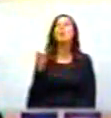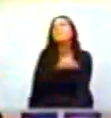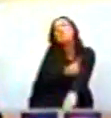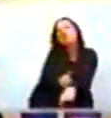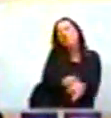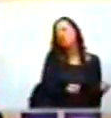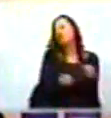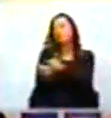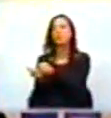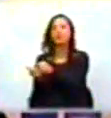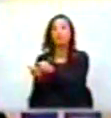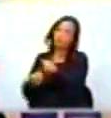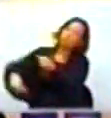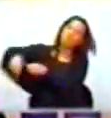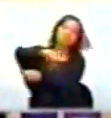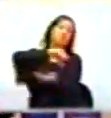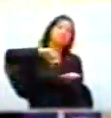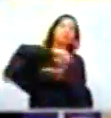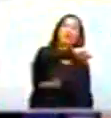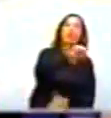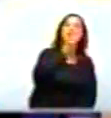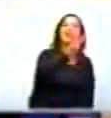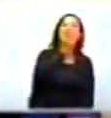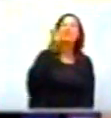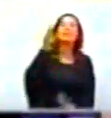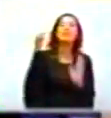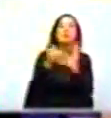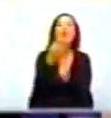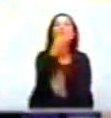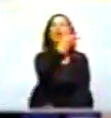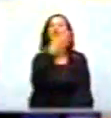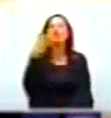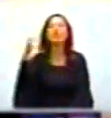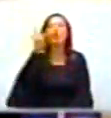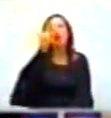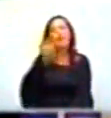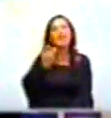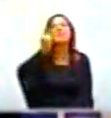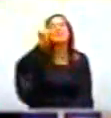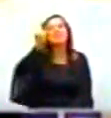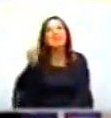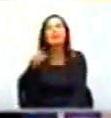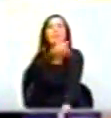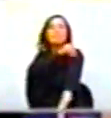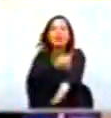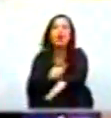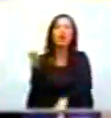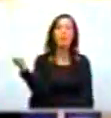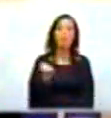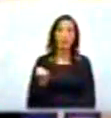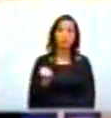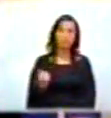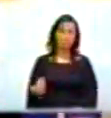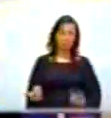y les rebotan con 33 mil 497 millones de pesos.